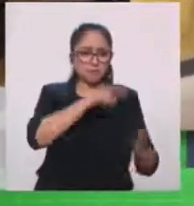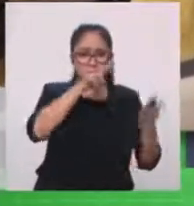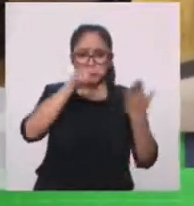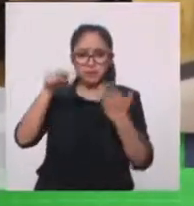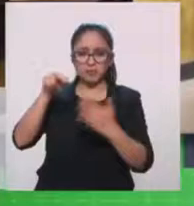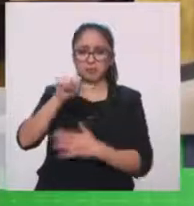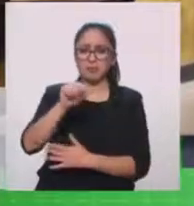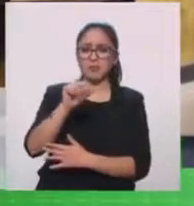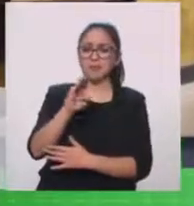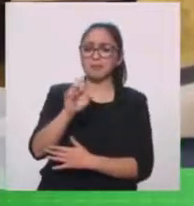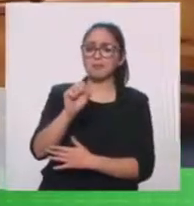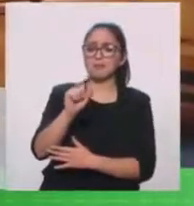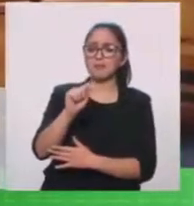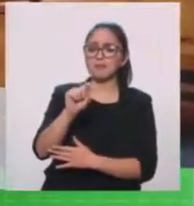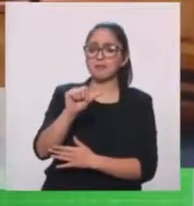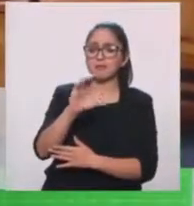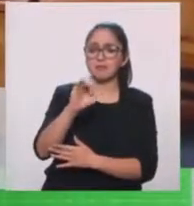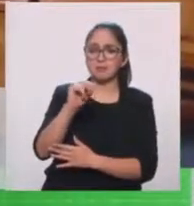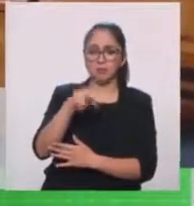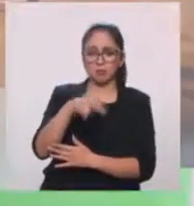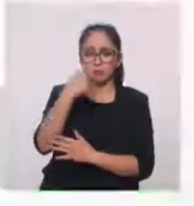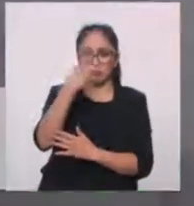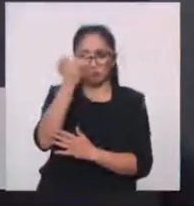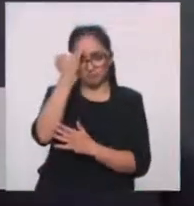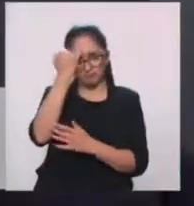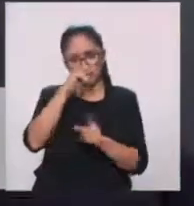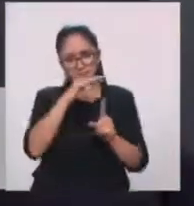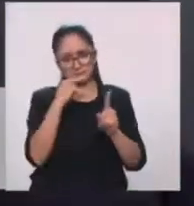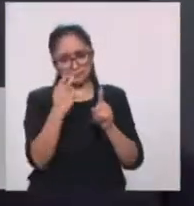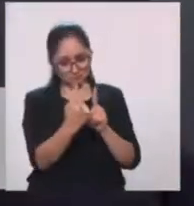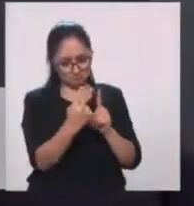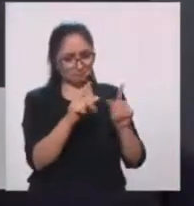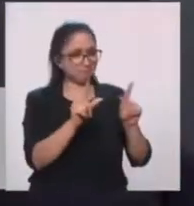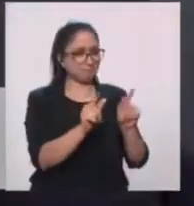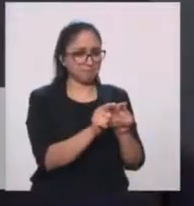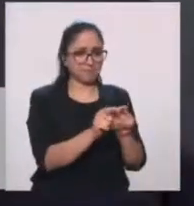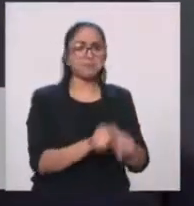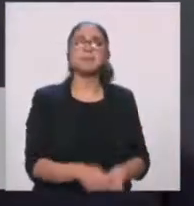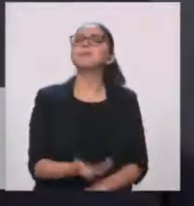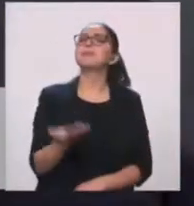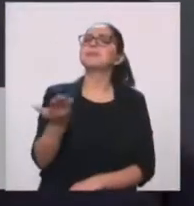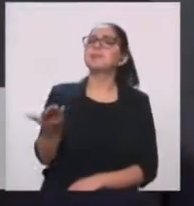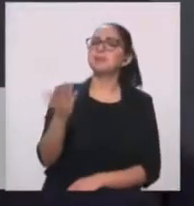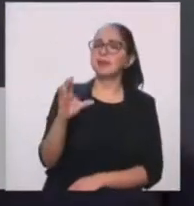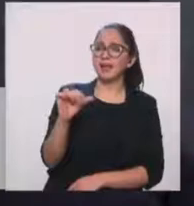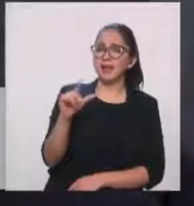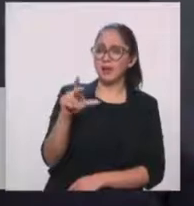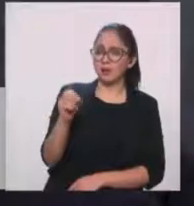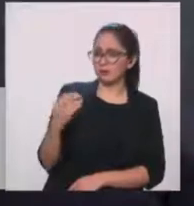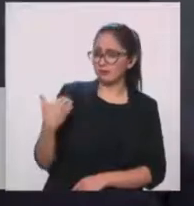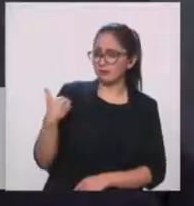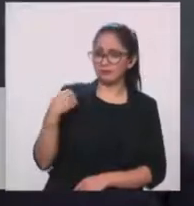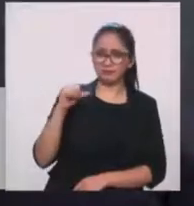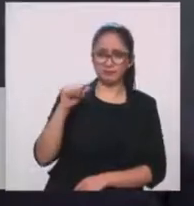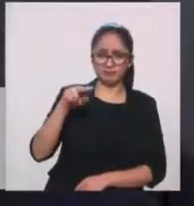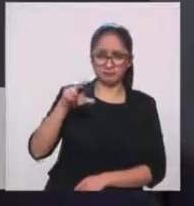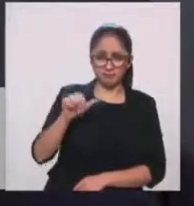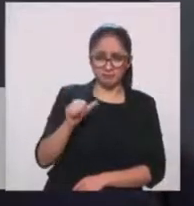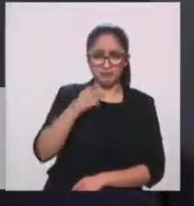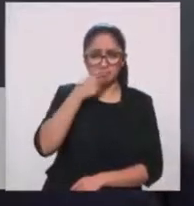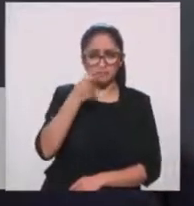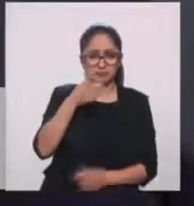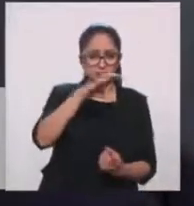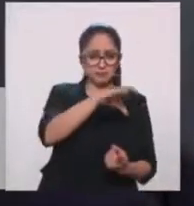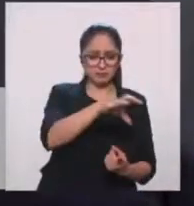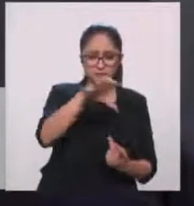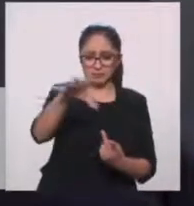es el resumen de la exposición. Estimado Carlos, nos comentaba hace un momentito, Ana, que la exposición está dividida en tres núcleos. Esto